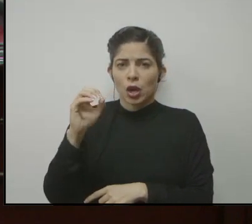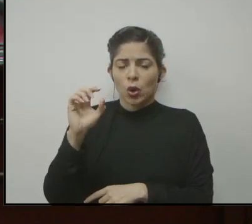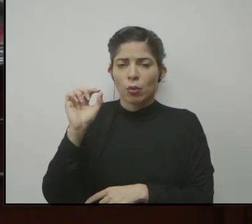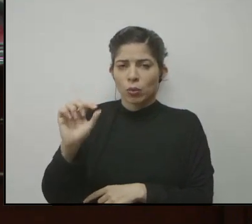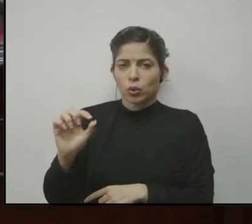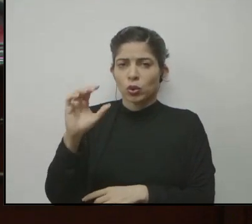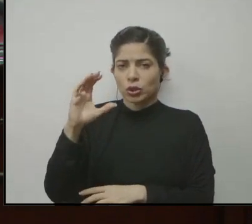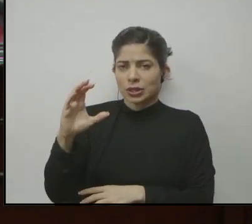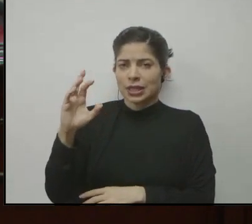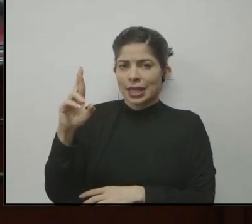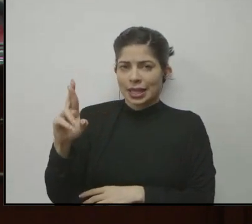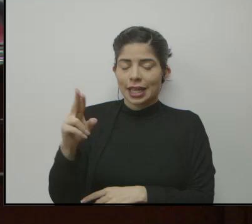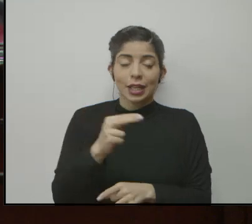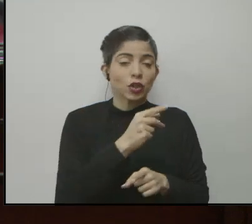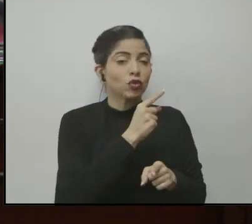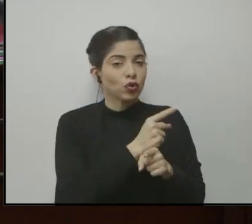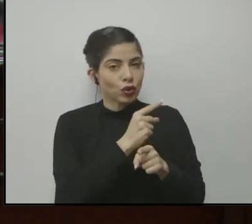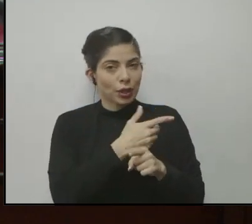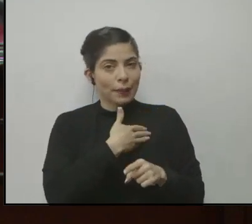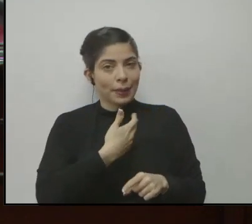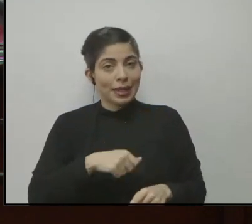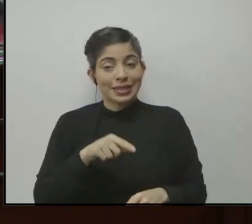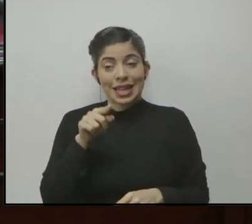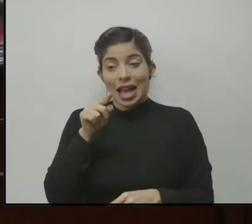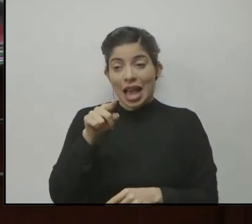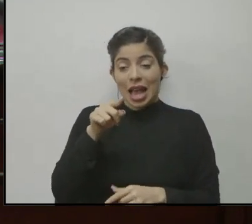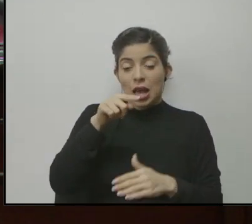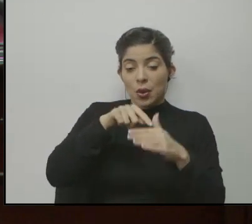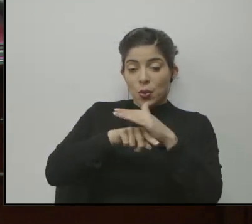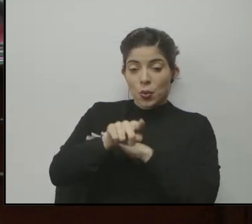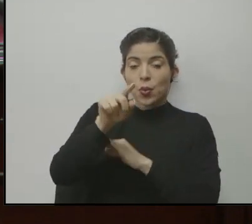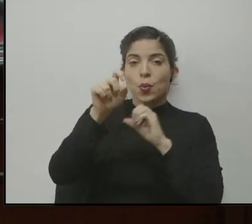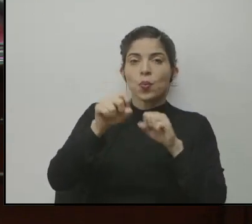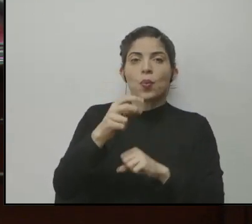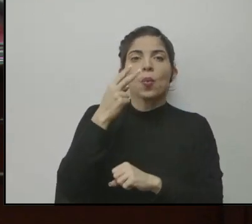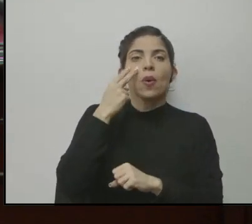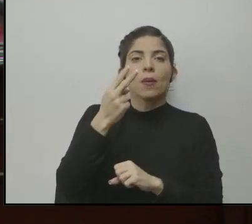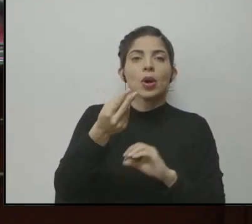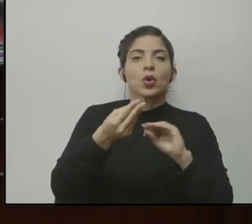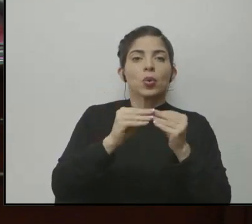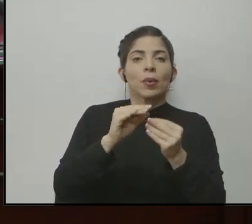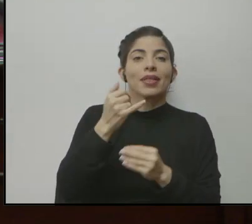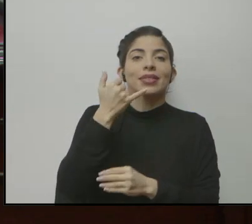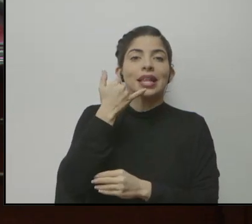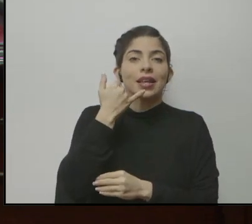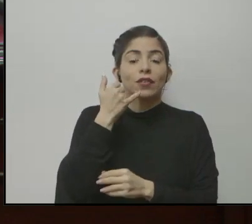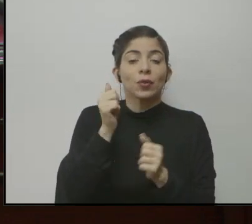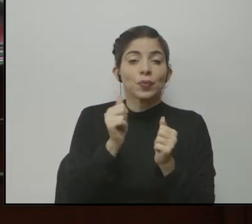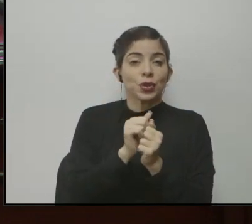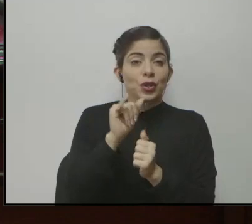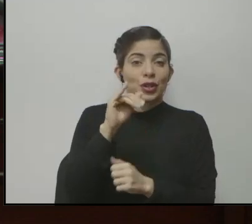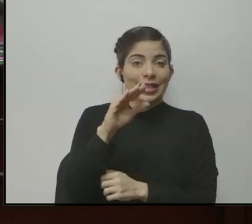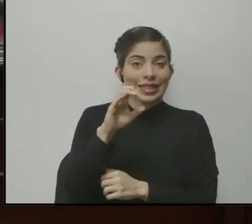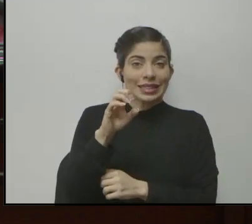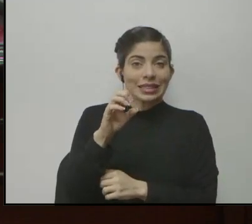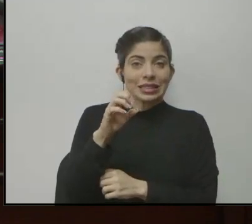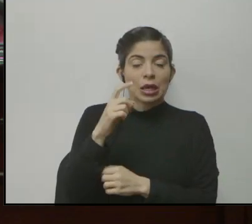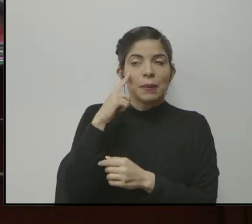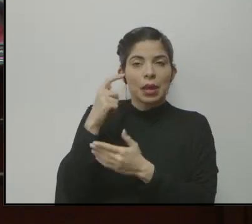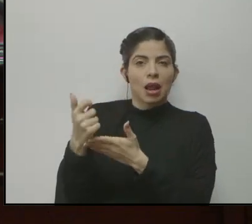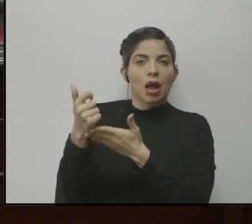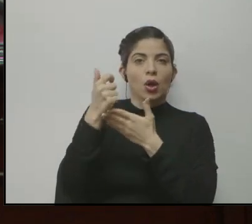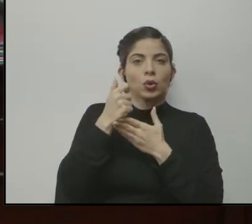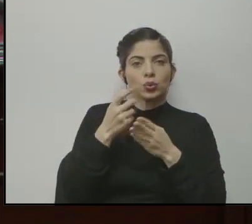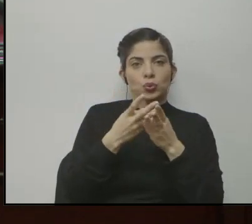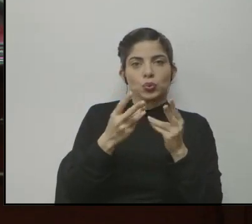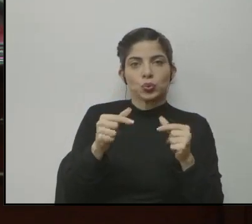.cr Así es, señor presidente. ahí pueden ver el número de teléfono con el ICE para buscar resolver